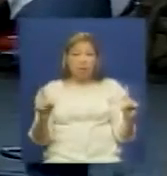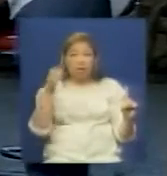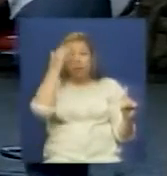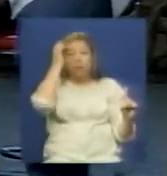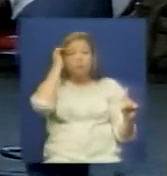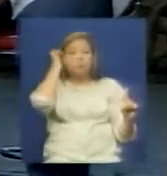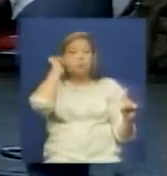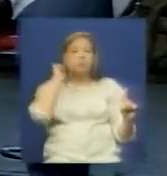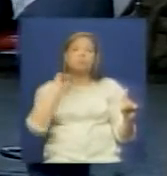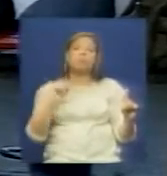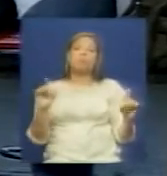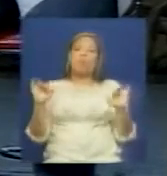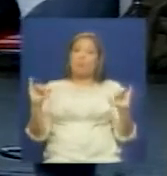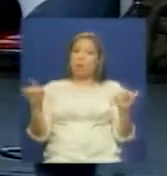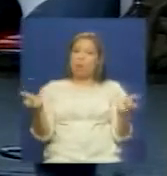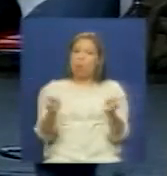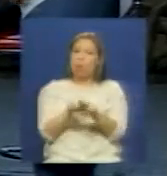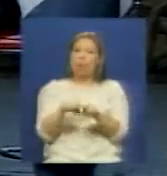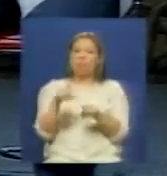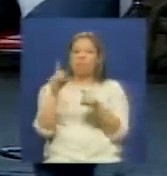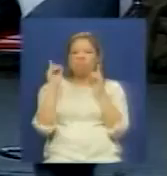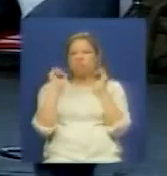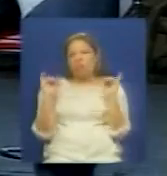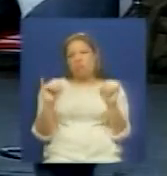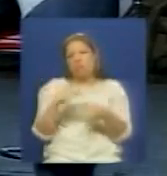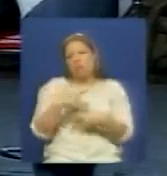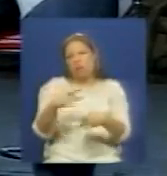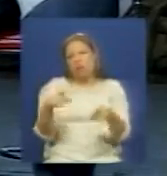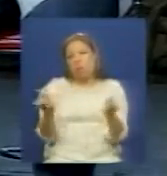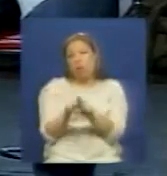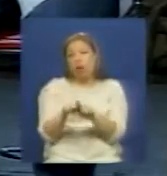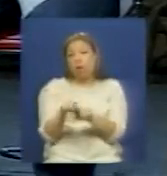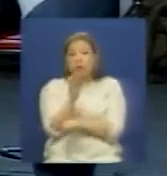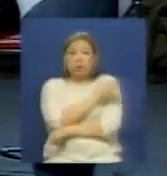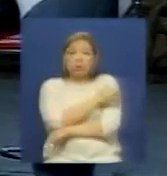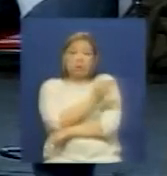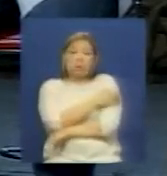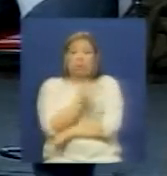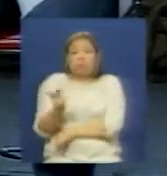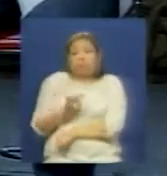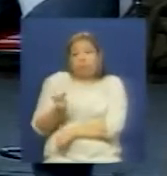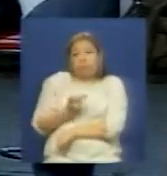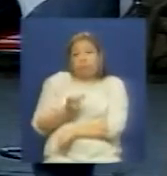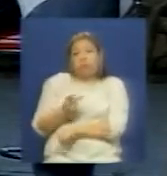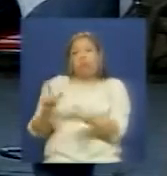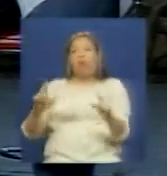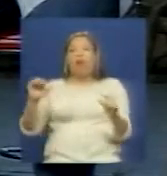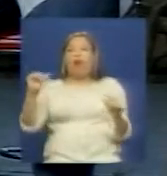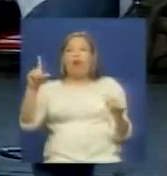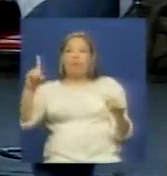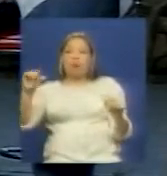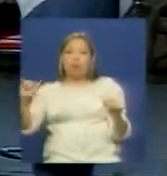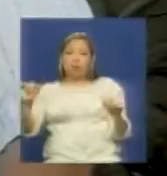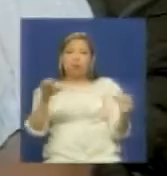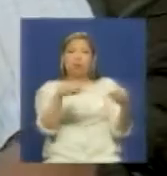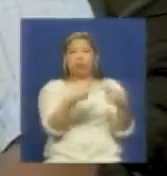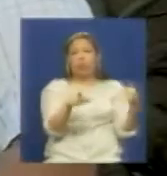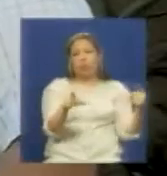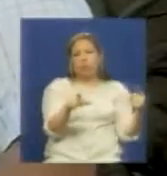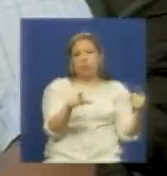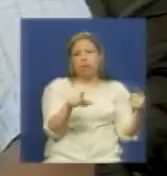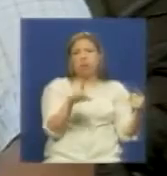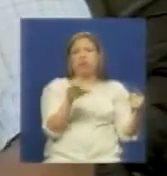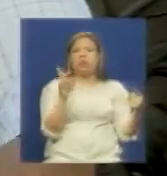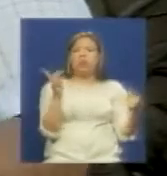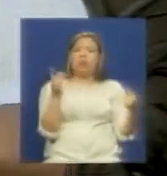y la tribu de de de Álvarez Paja entonces eran dos tribus una copellana y una de ECA porque ellos se repartían las leyes para